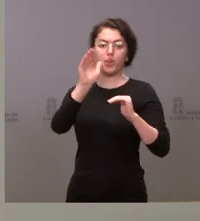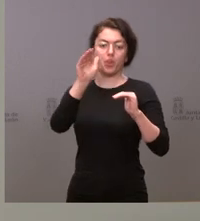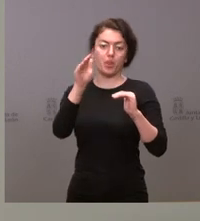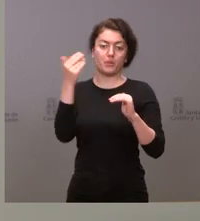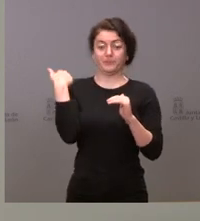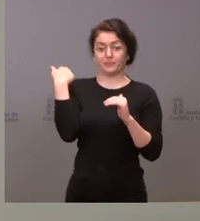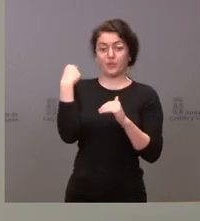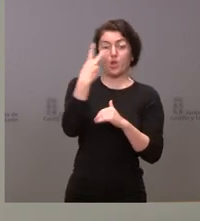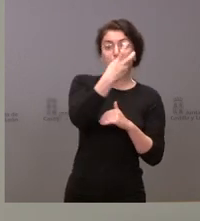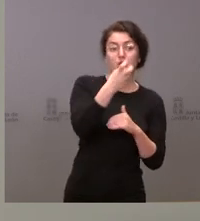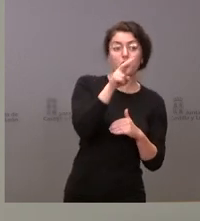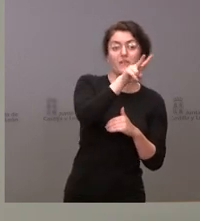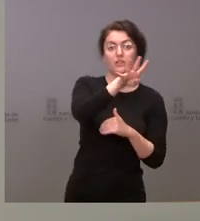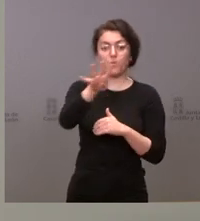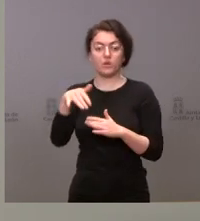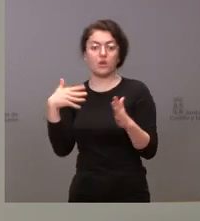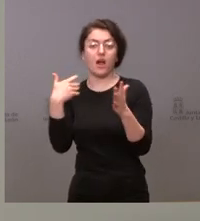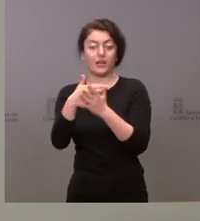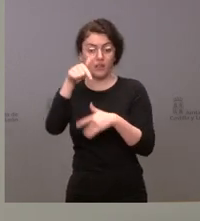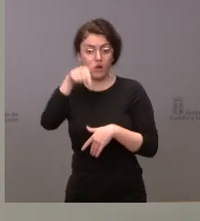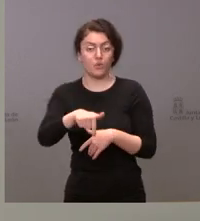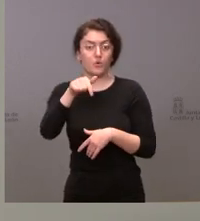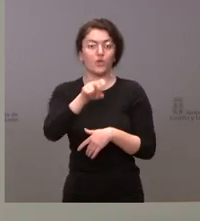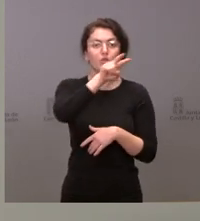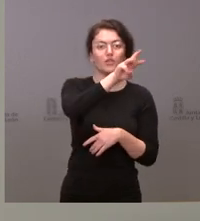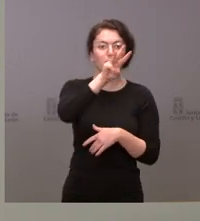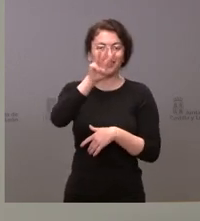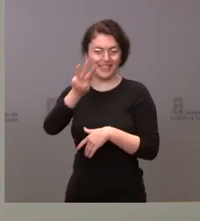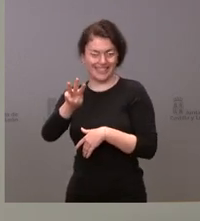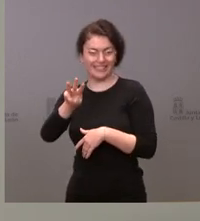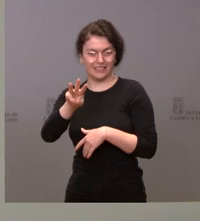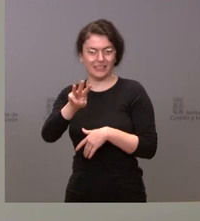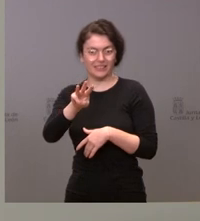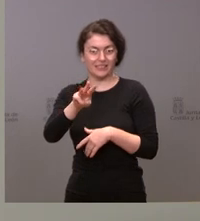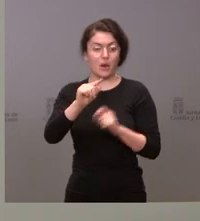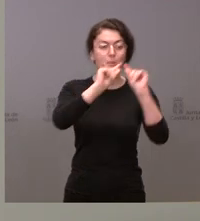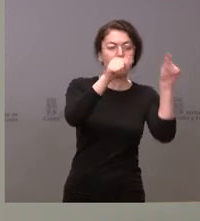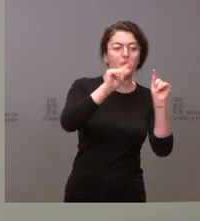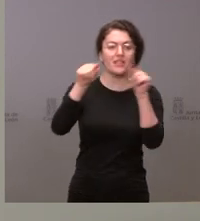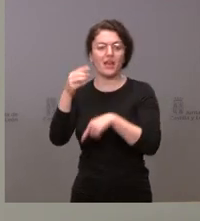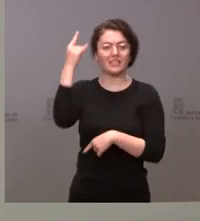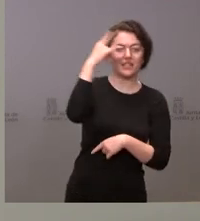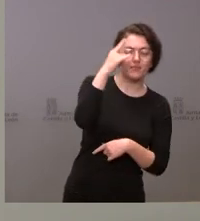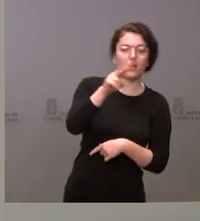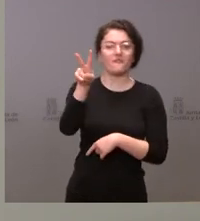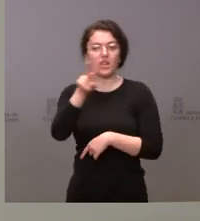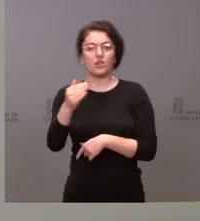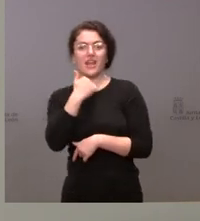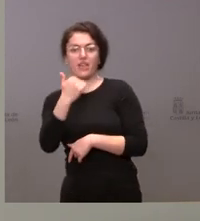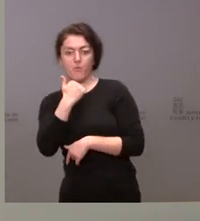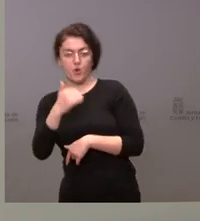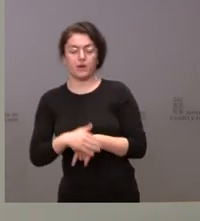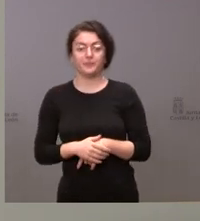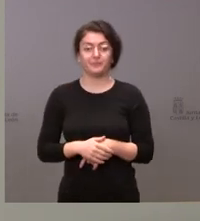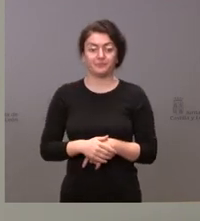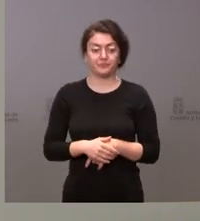224 hasta los 233. En las provincias de Salamanca, Valladolid y Zamora volvemos